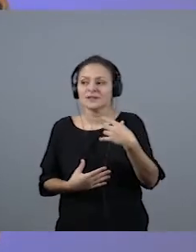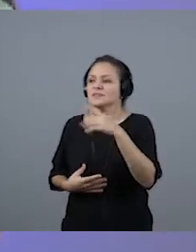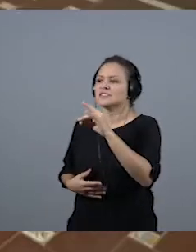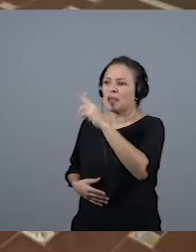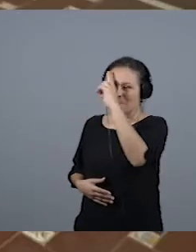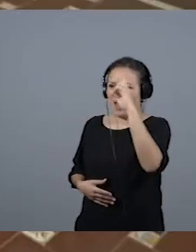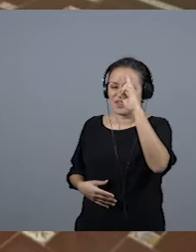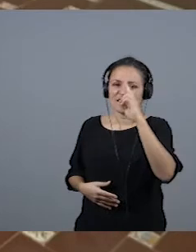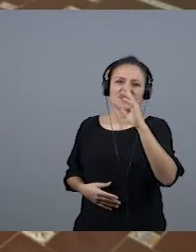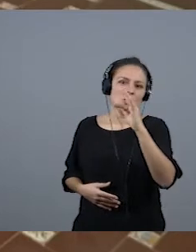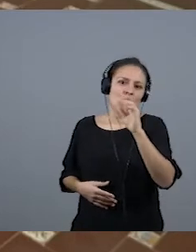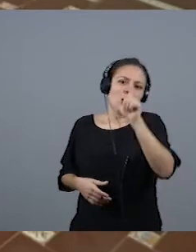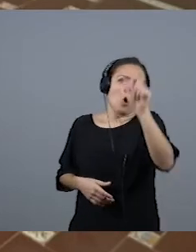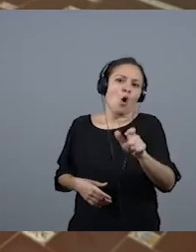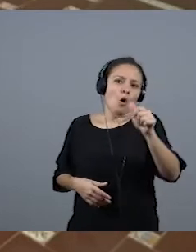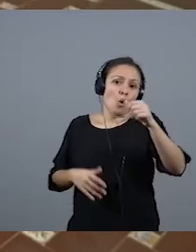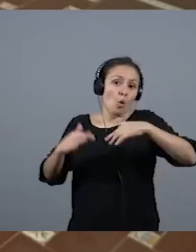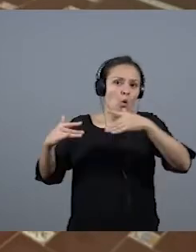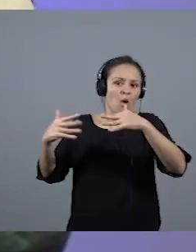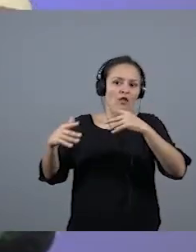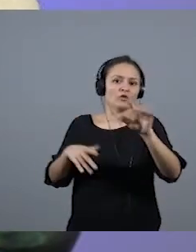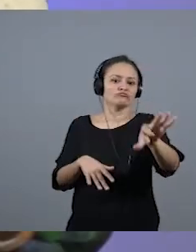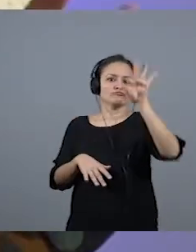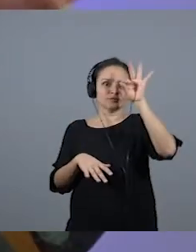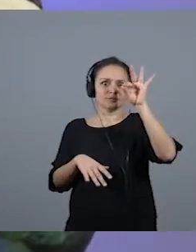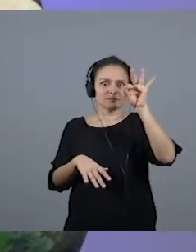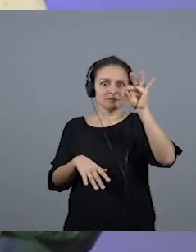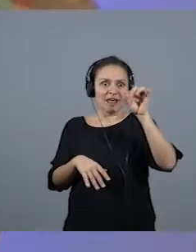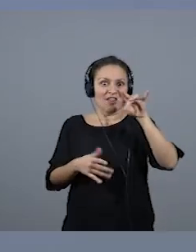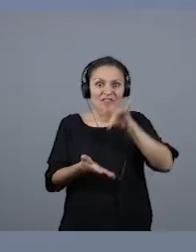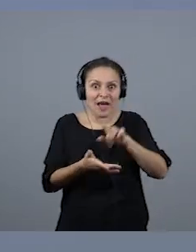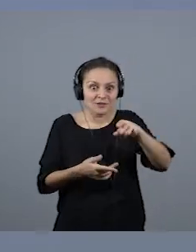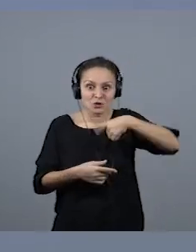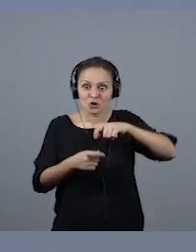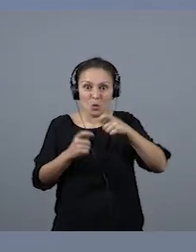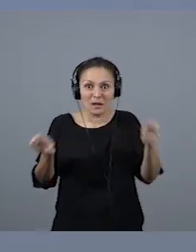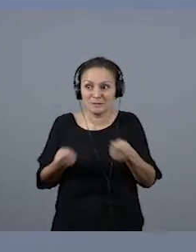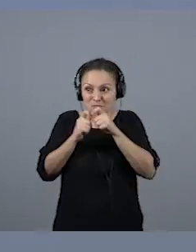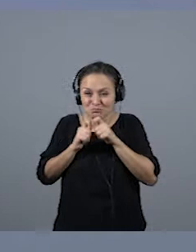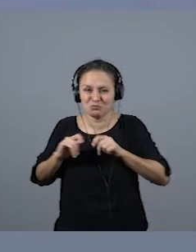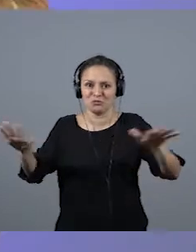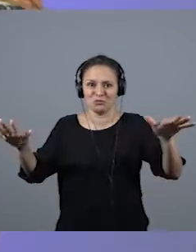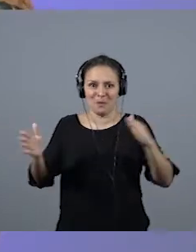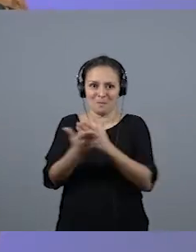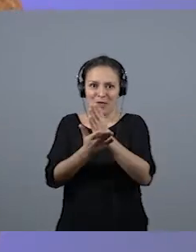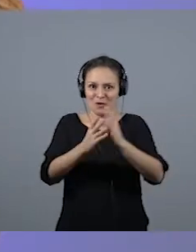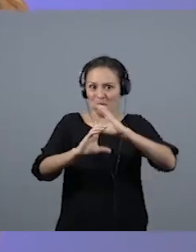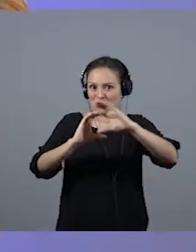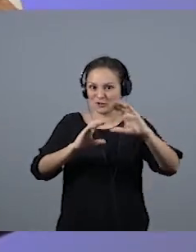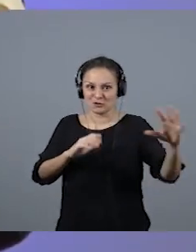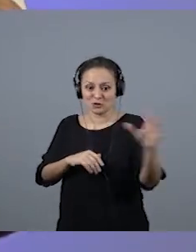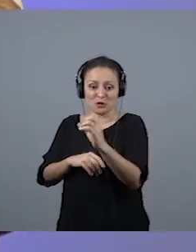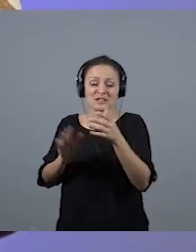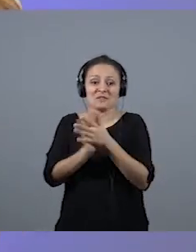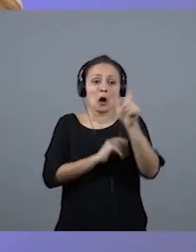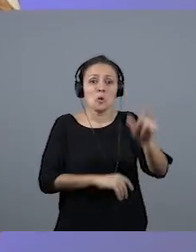fuimos noticia, vamos, en todos los medios y demás, ¿no? Y yo dije, uy, qué bien. Bueno, pues era un señor que, en fin, que no es que se